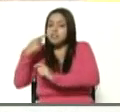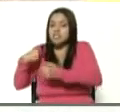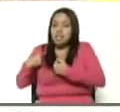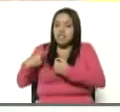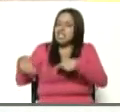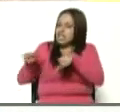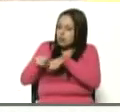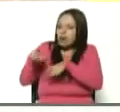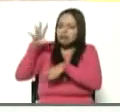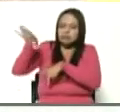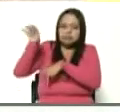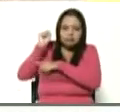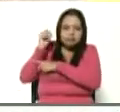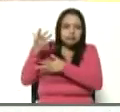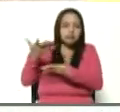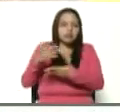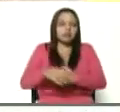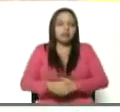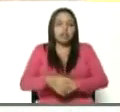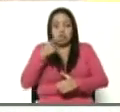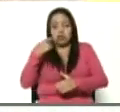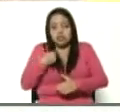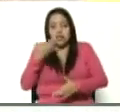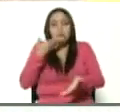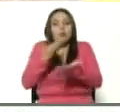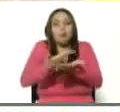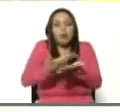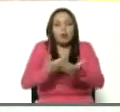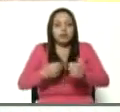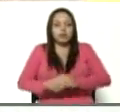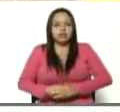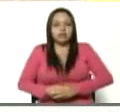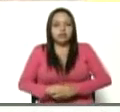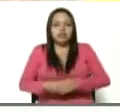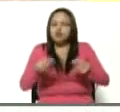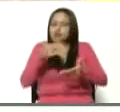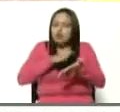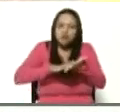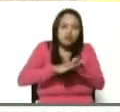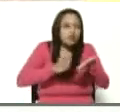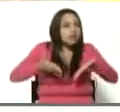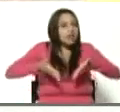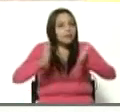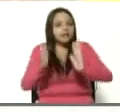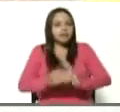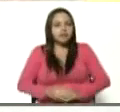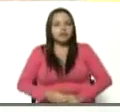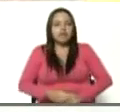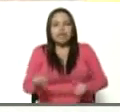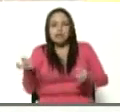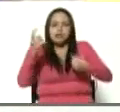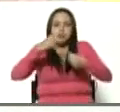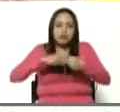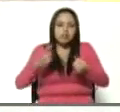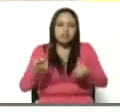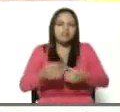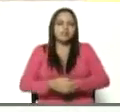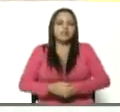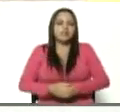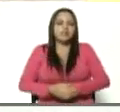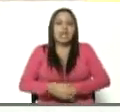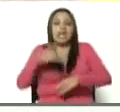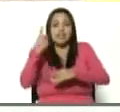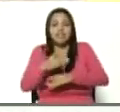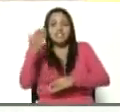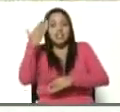la crítica constructiva, la que propone camino, soluciones. Inclusive, hay que saber, Castro Sotel, de escuchar